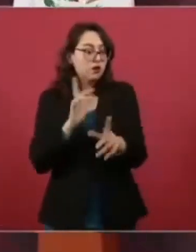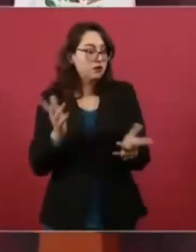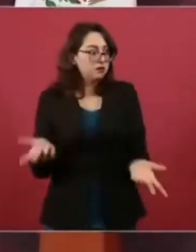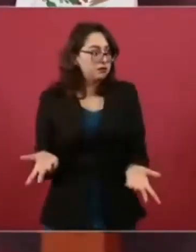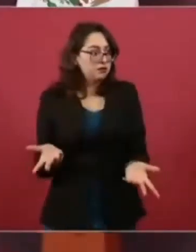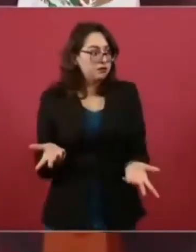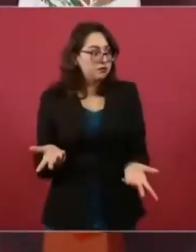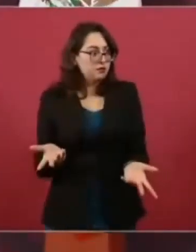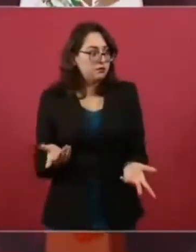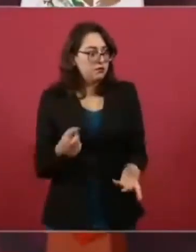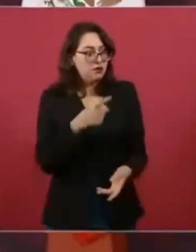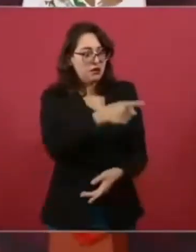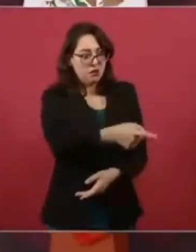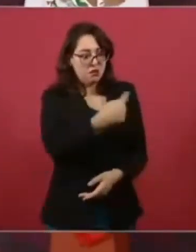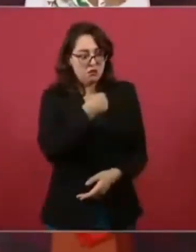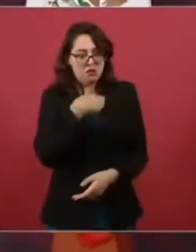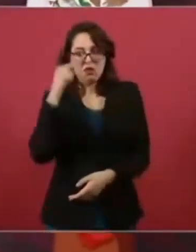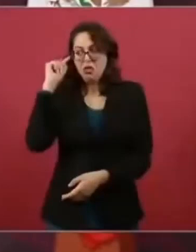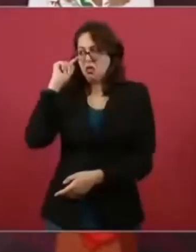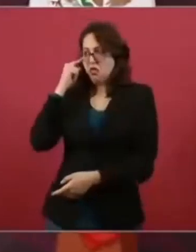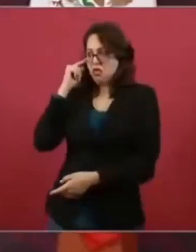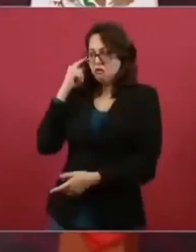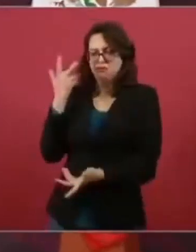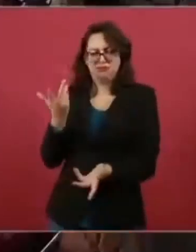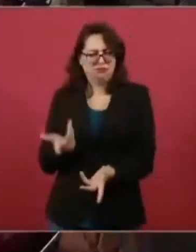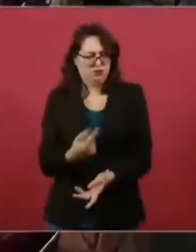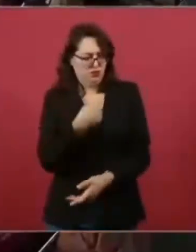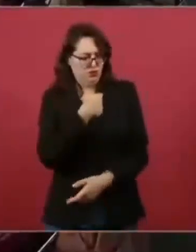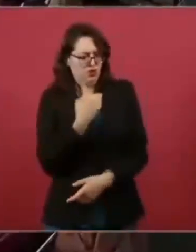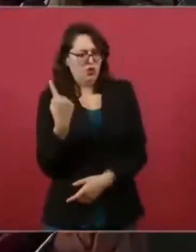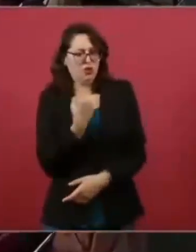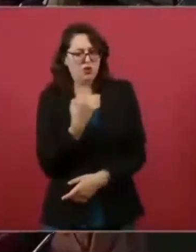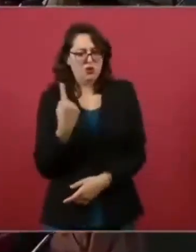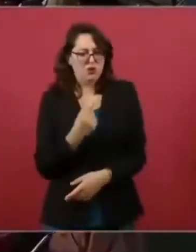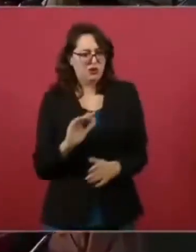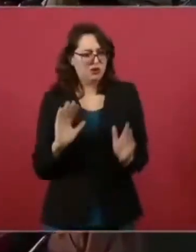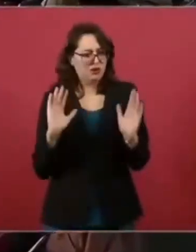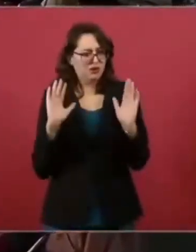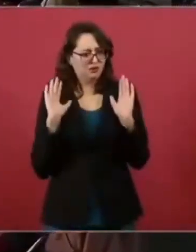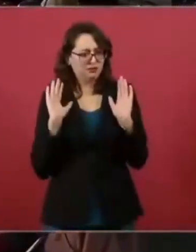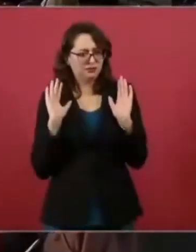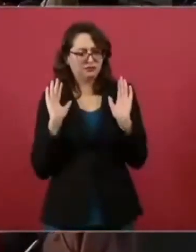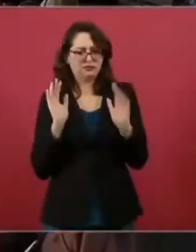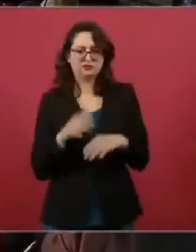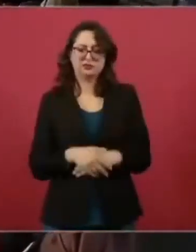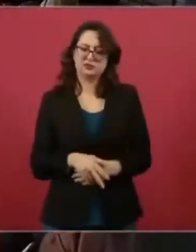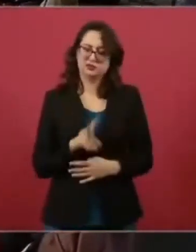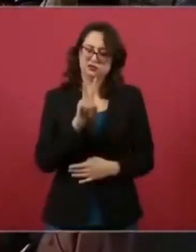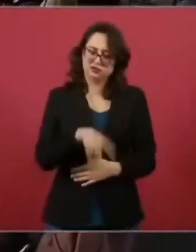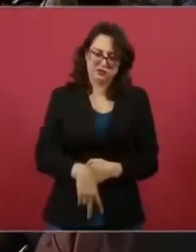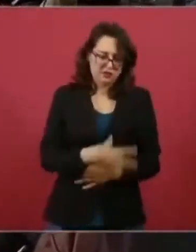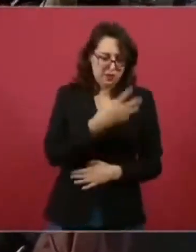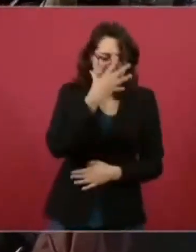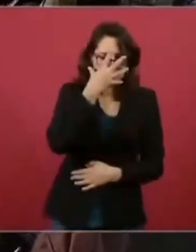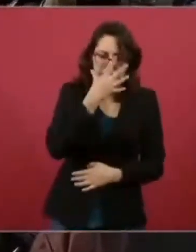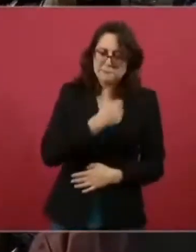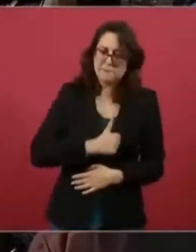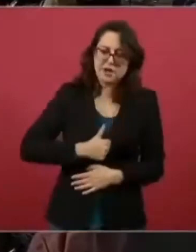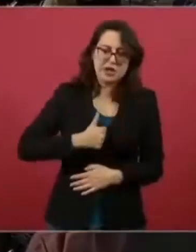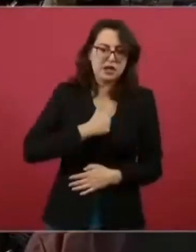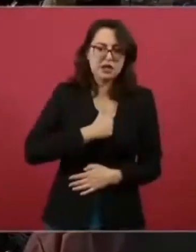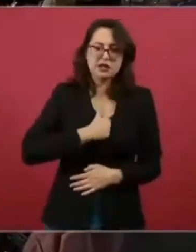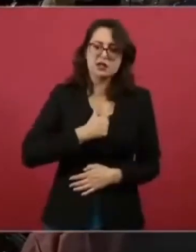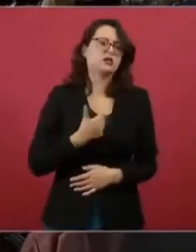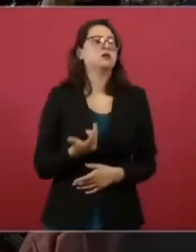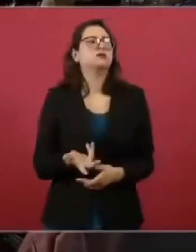miren lo que dijo ayer. A ver si lo consigues. Me da hasta pena, pero